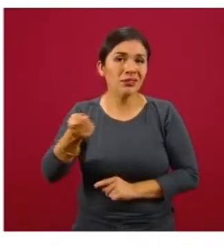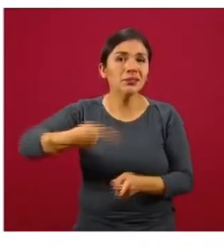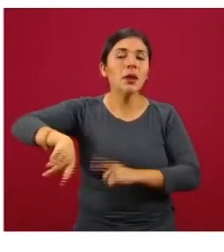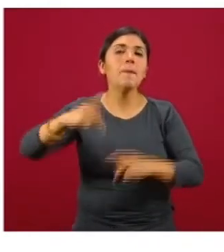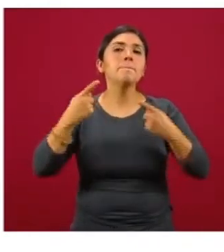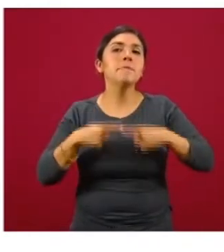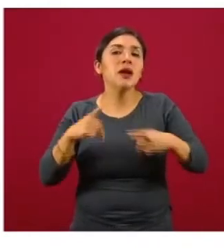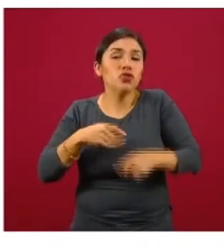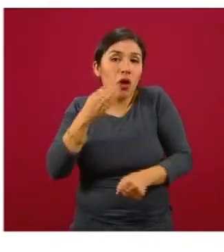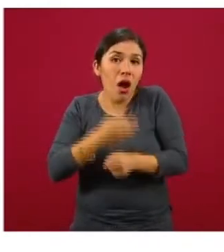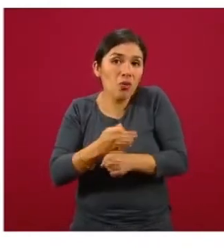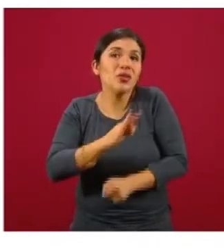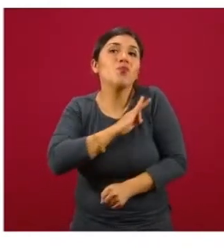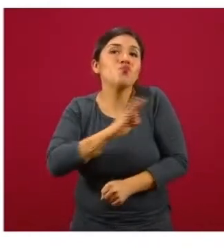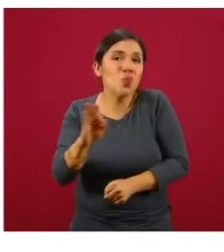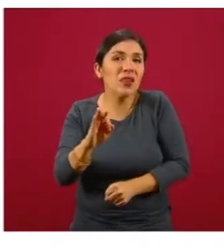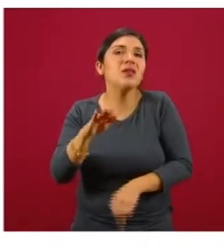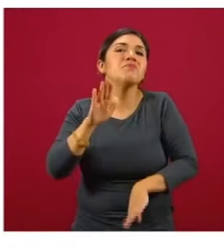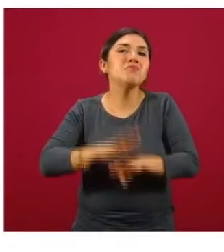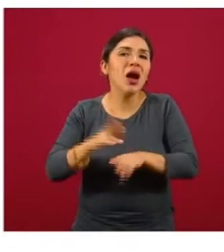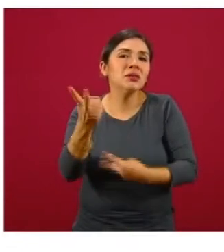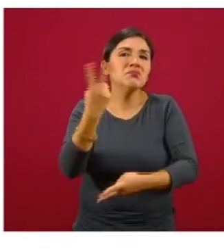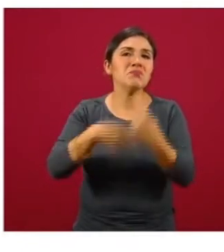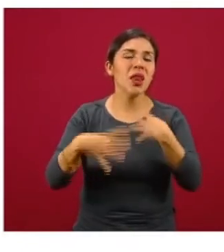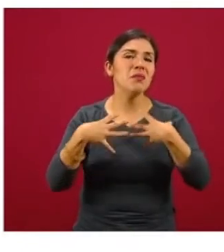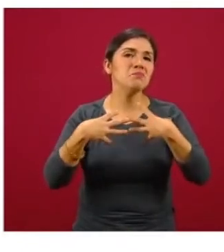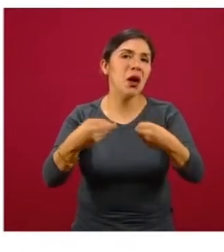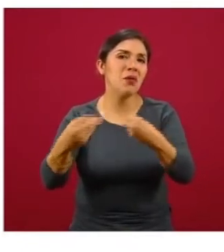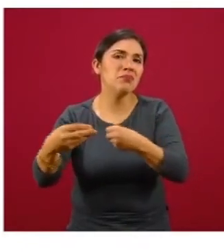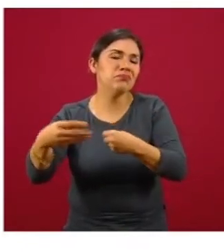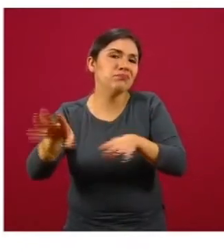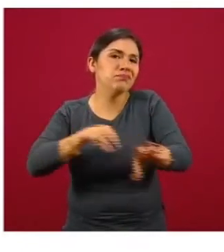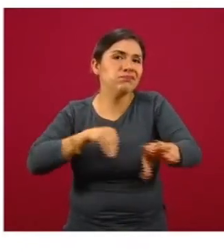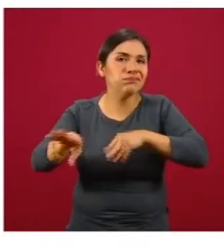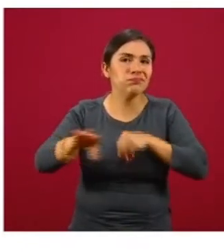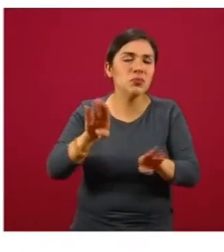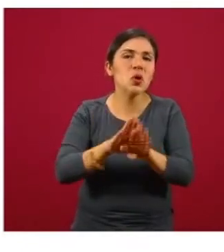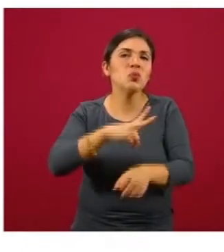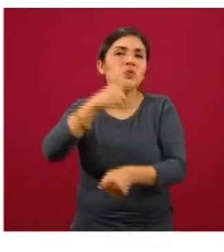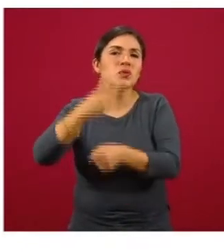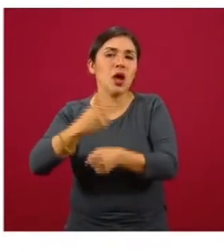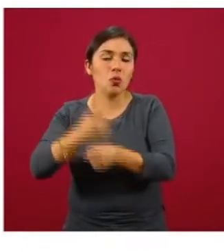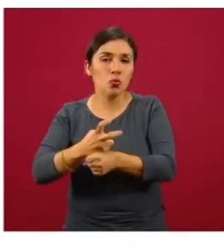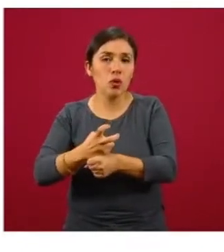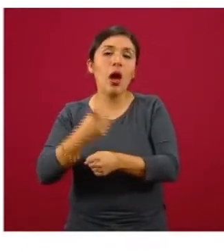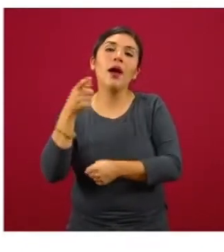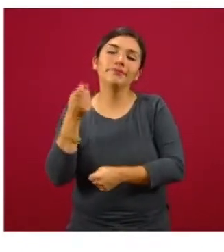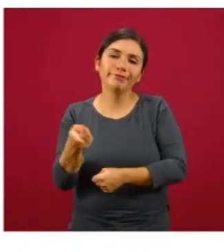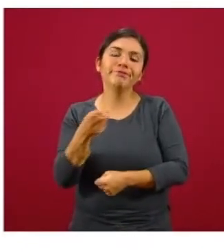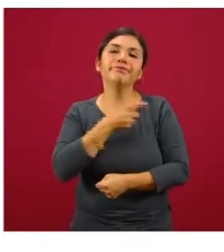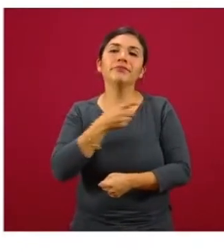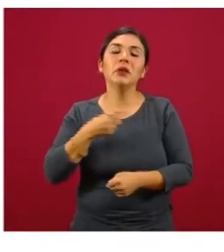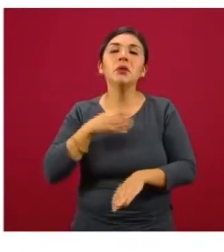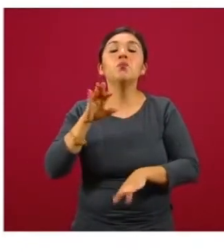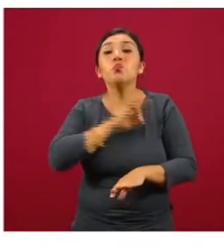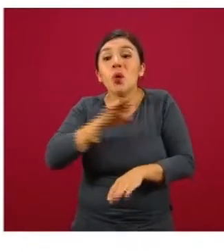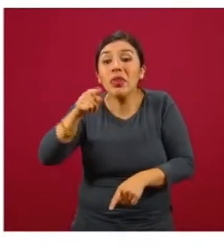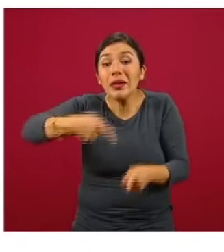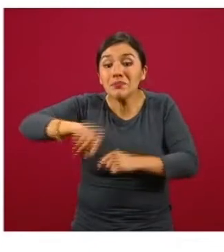que en su momento podrían todavía generar transmisión secundaria y entonces mantener activa